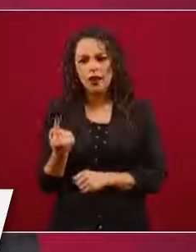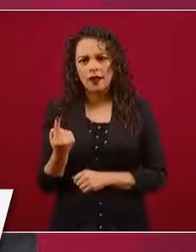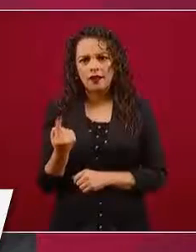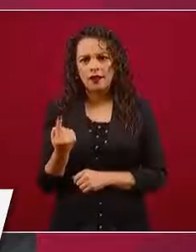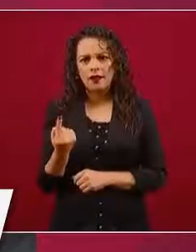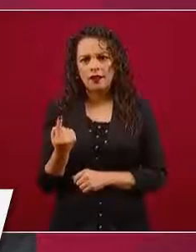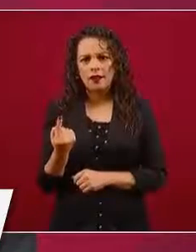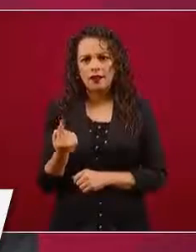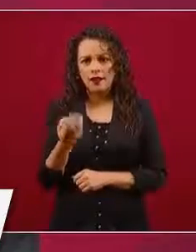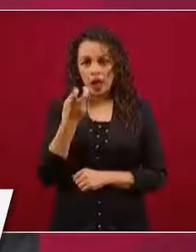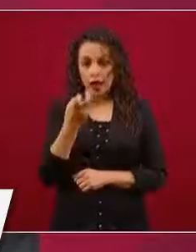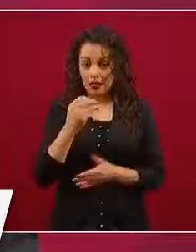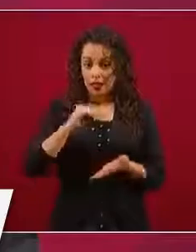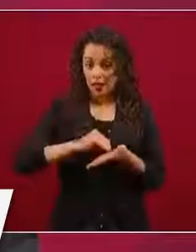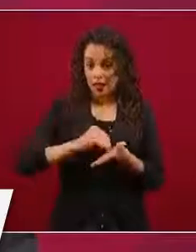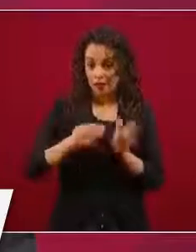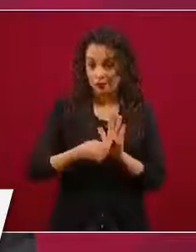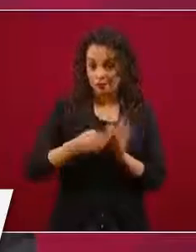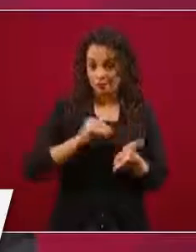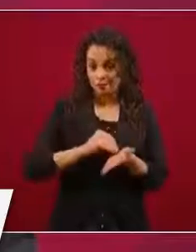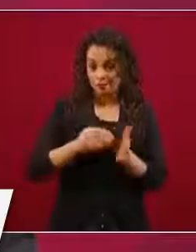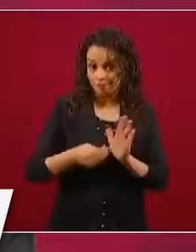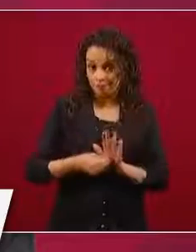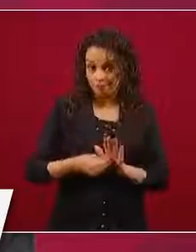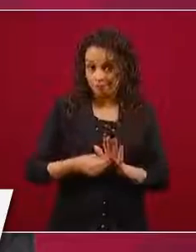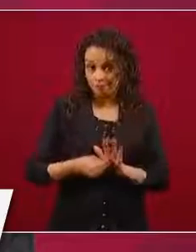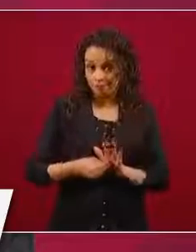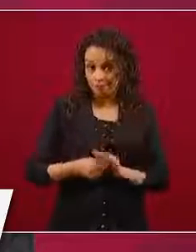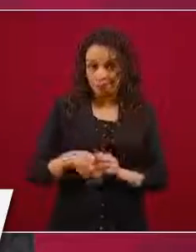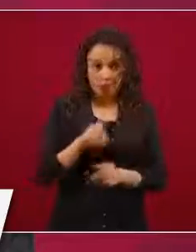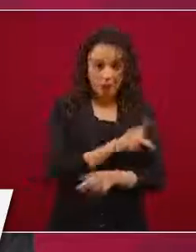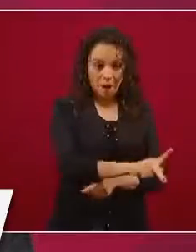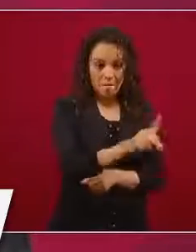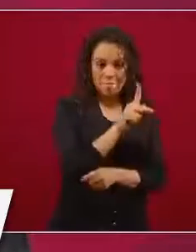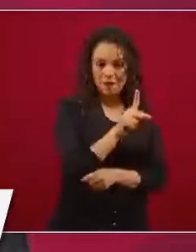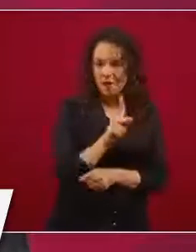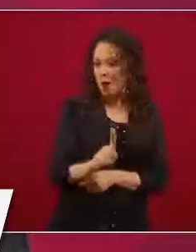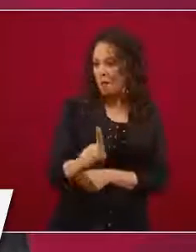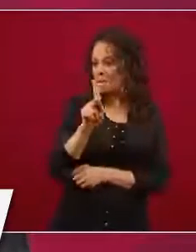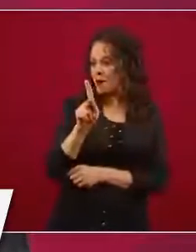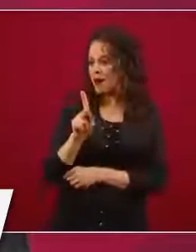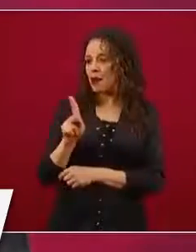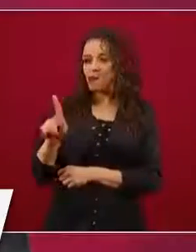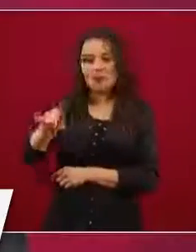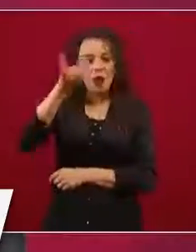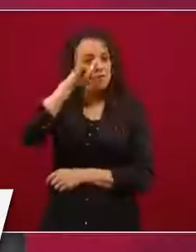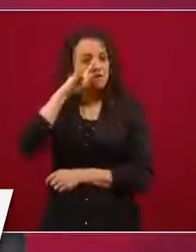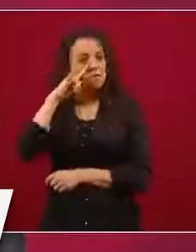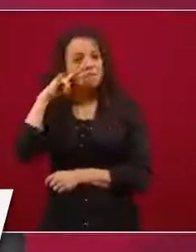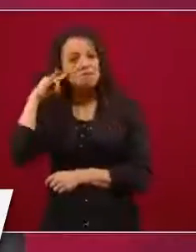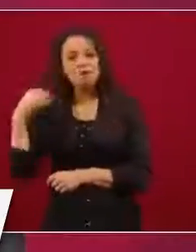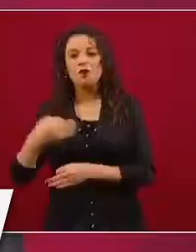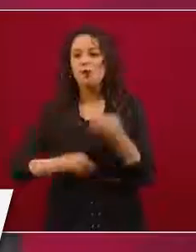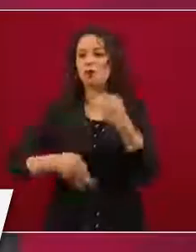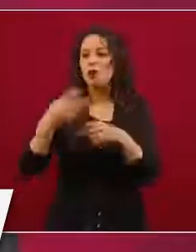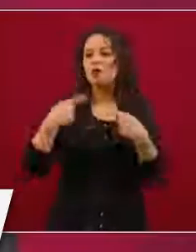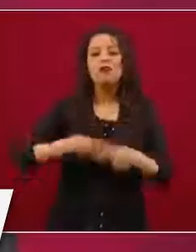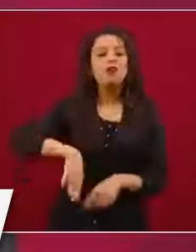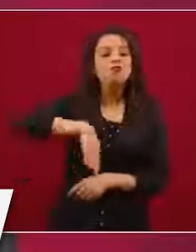estrategia, toda esta simulación faramalla no modificaron